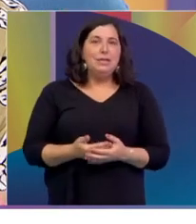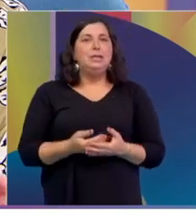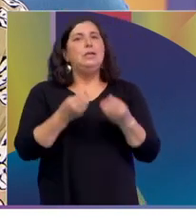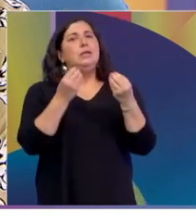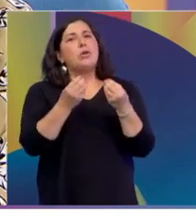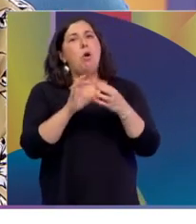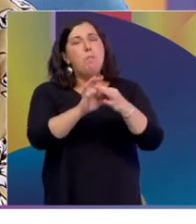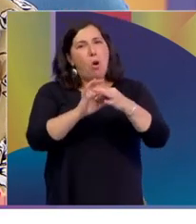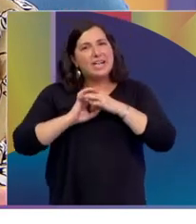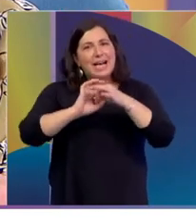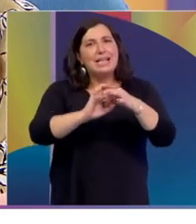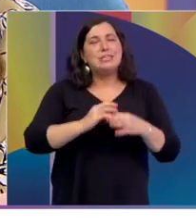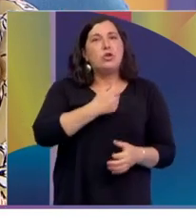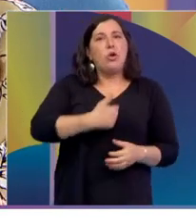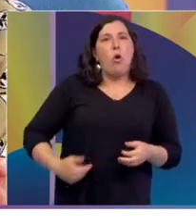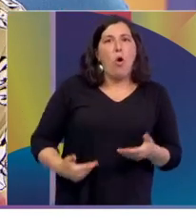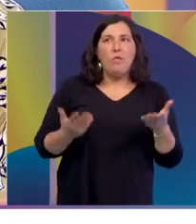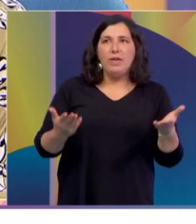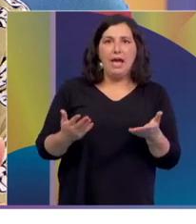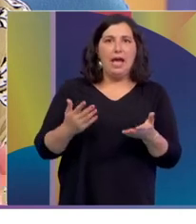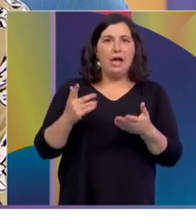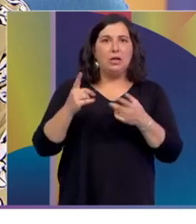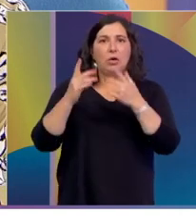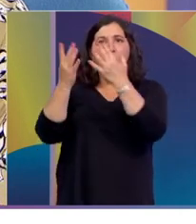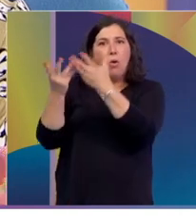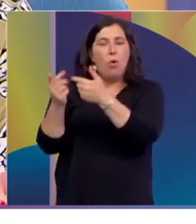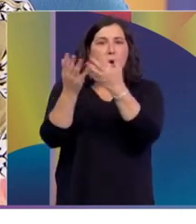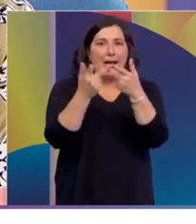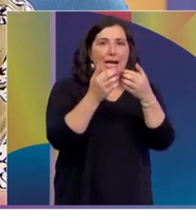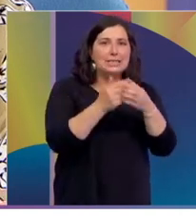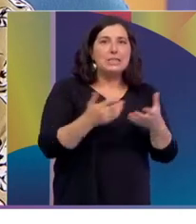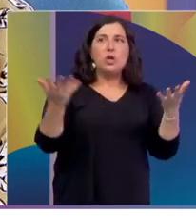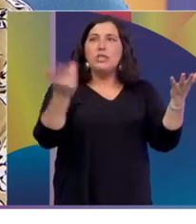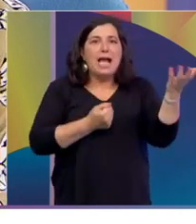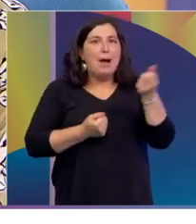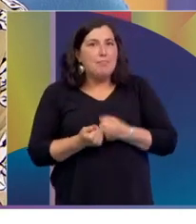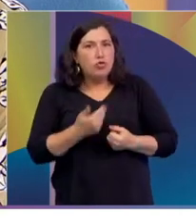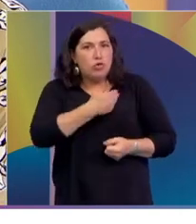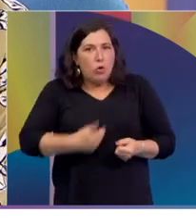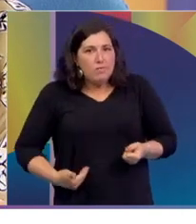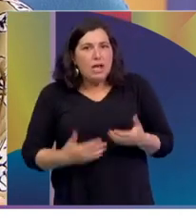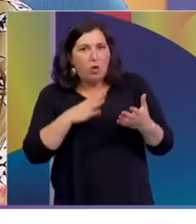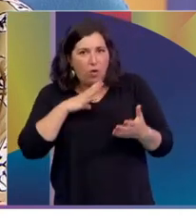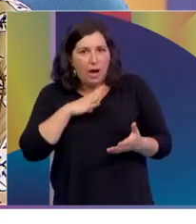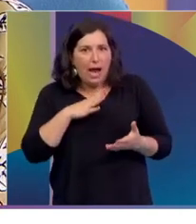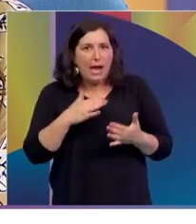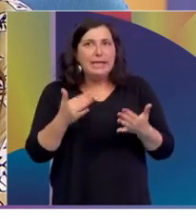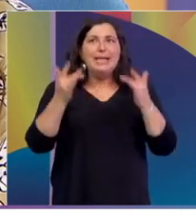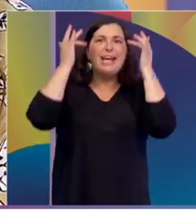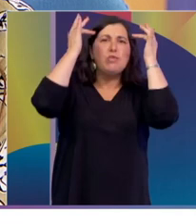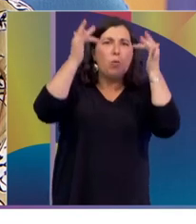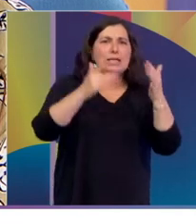gobierno, con distintas, no sé, organizaciones? ¿Hay un apoyo a un nivel gubernamental? ¿Qué pasa a nivel educativo?